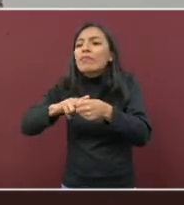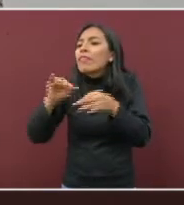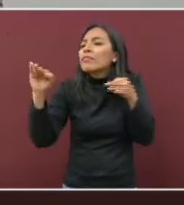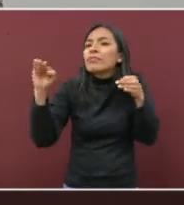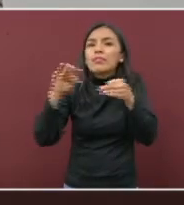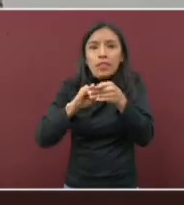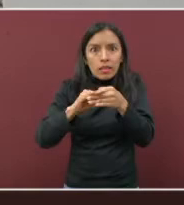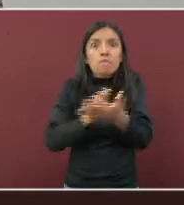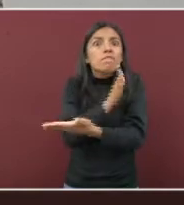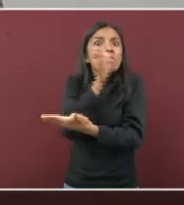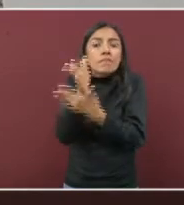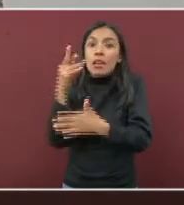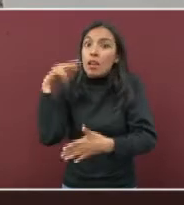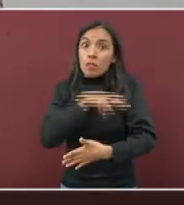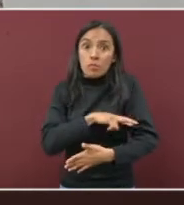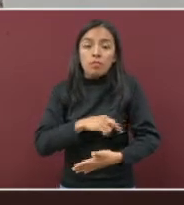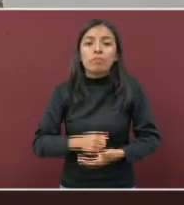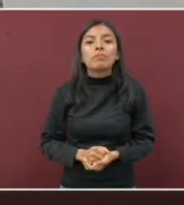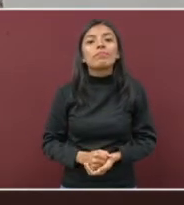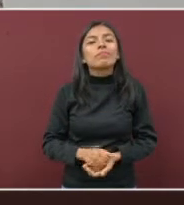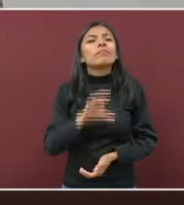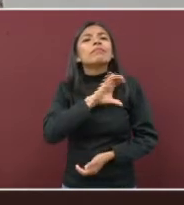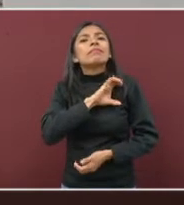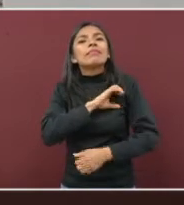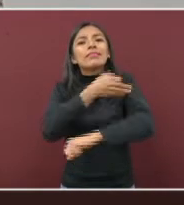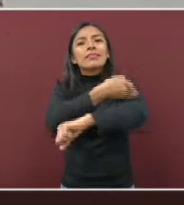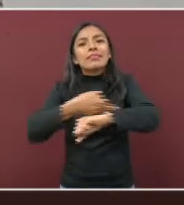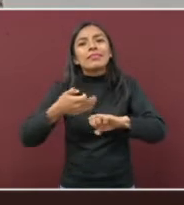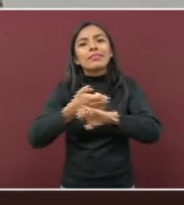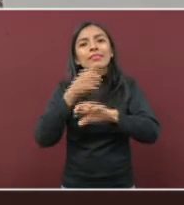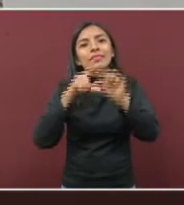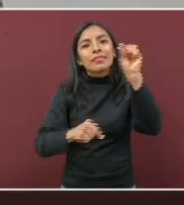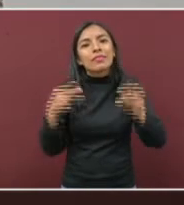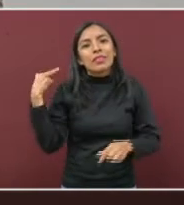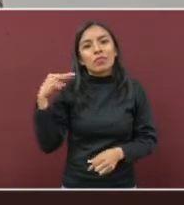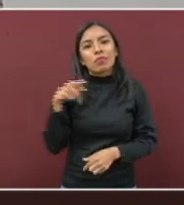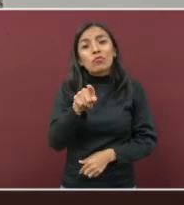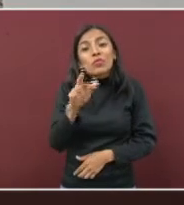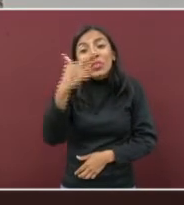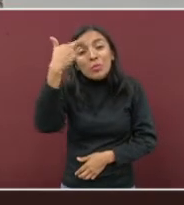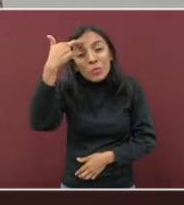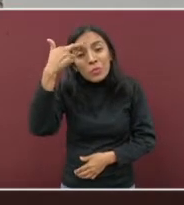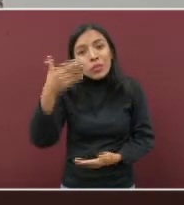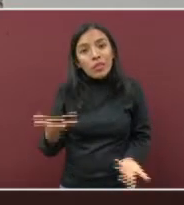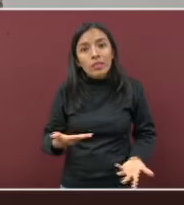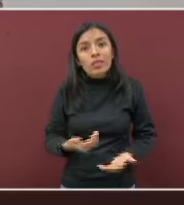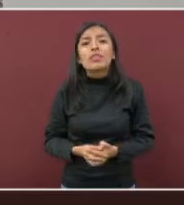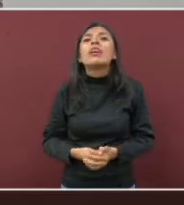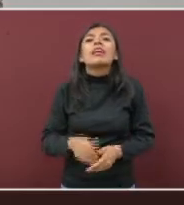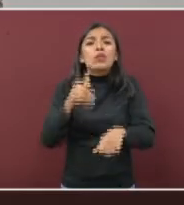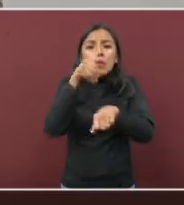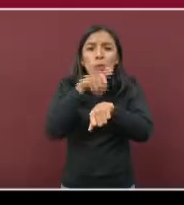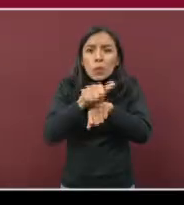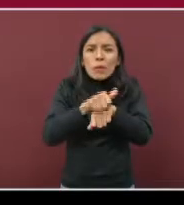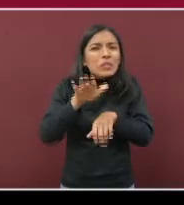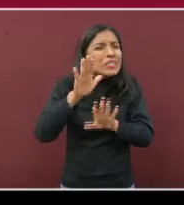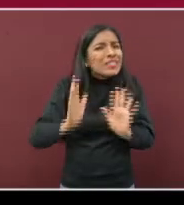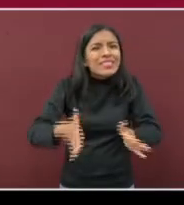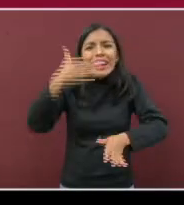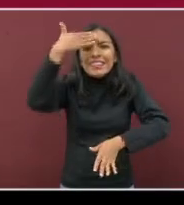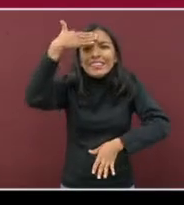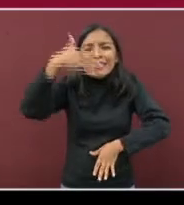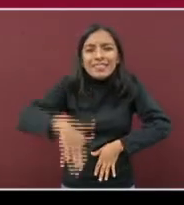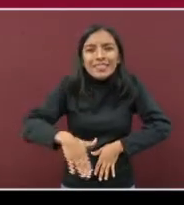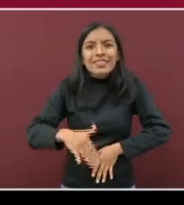La queridísima familia veracruzana, recuerden que también está el número que ya conocen,